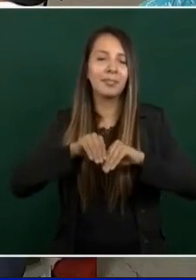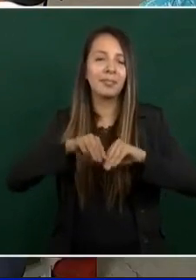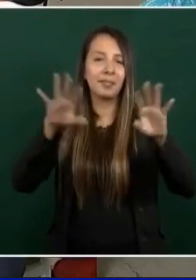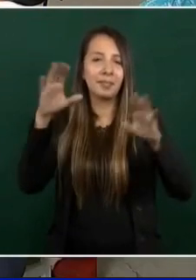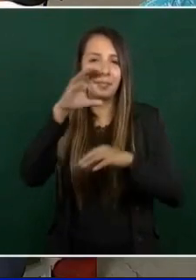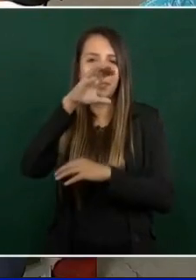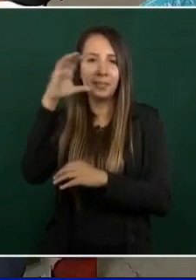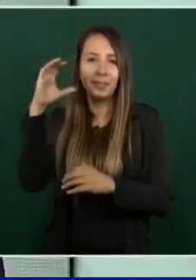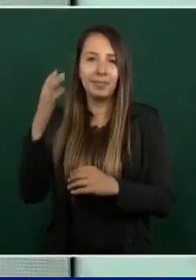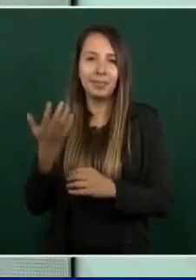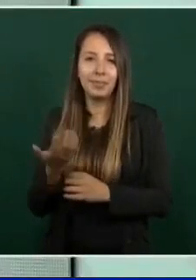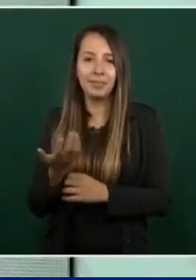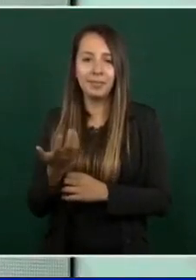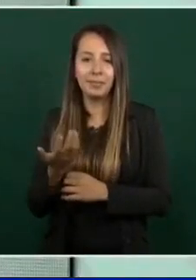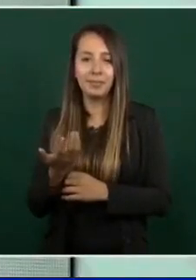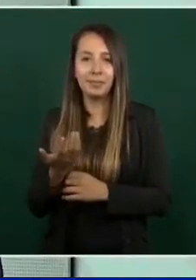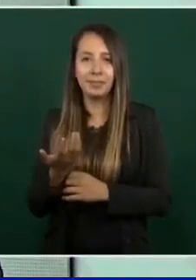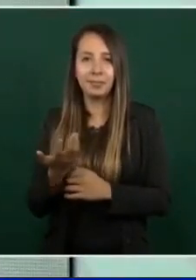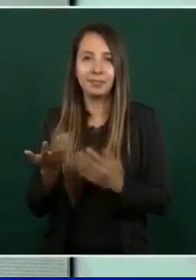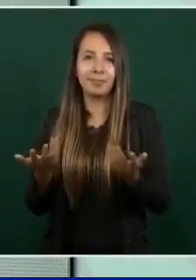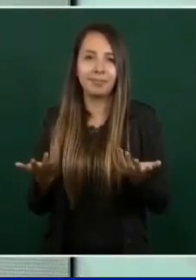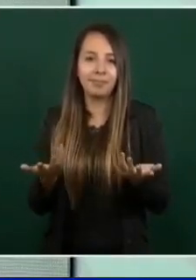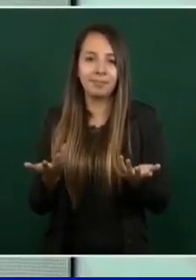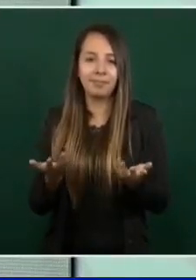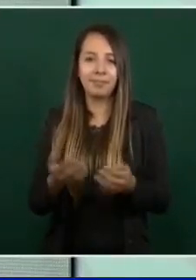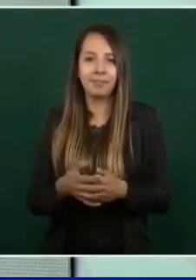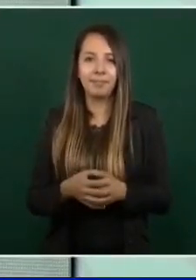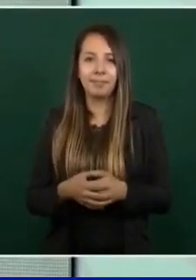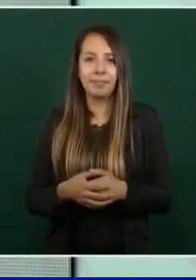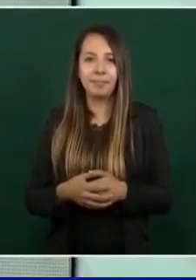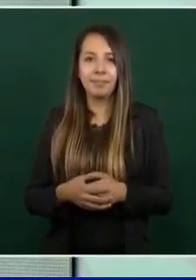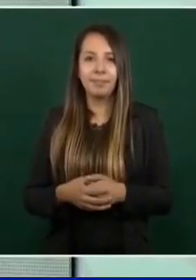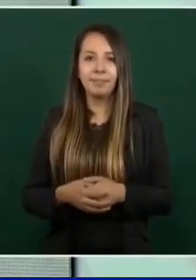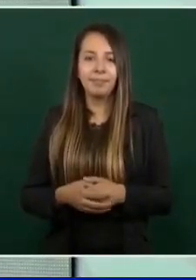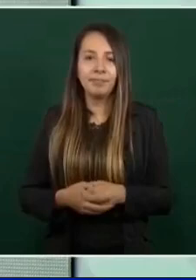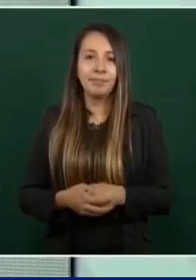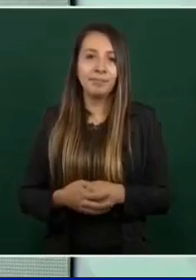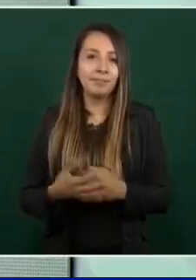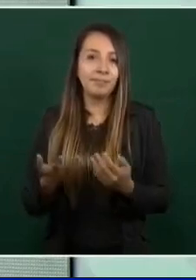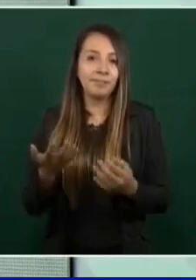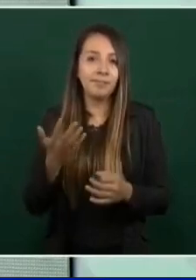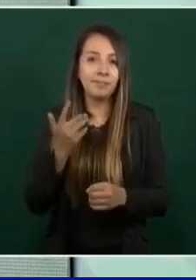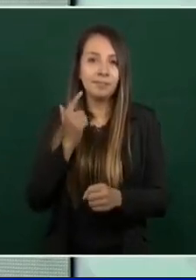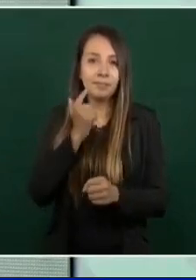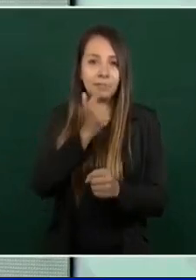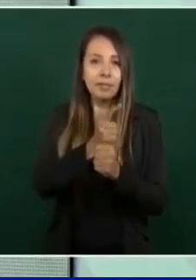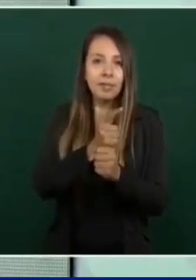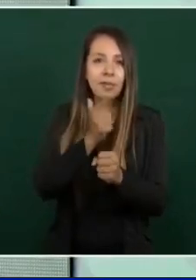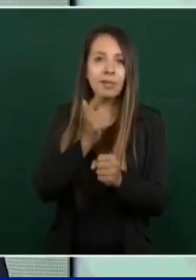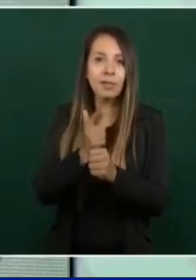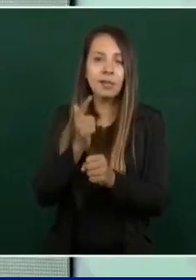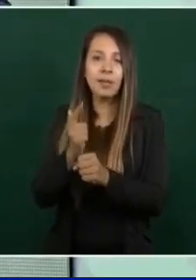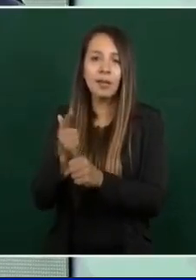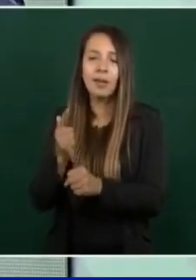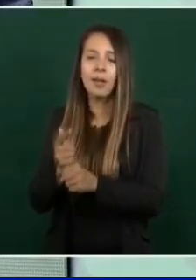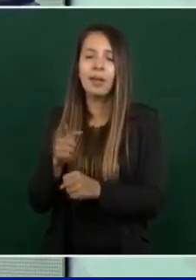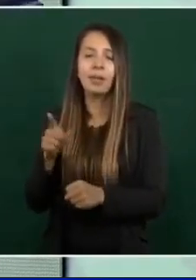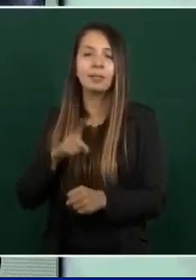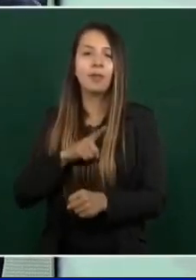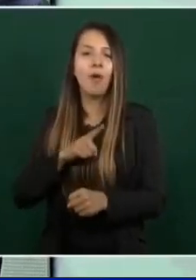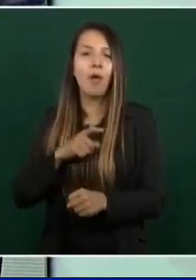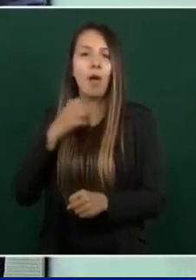Entonces, pues nos dimos cuenta que era propaganda